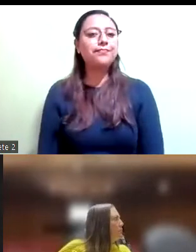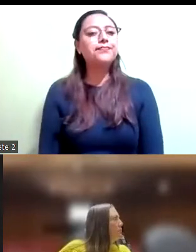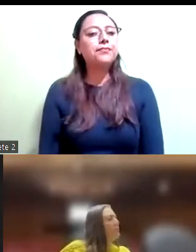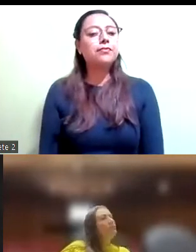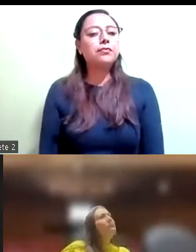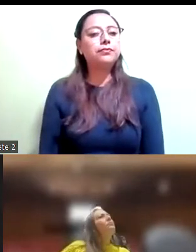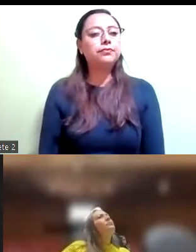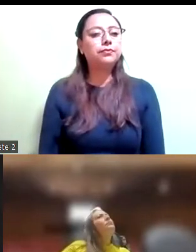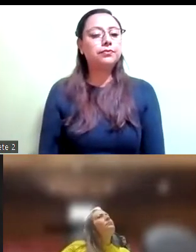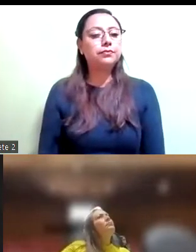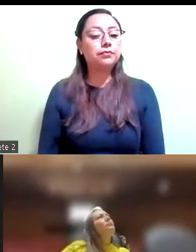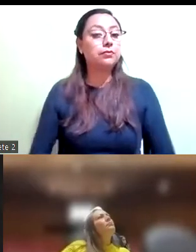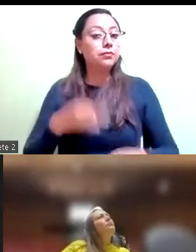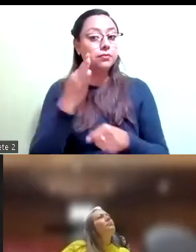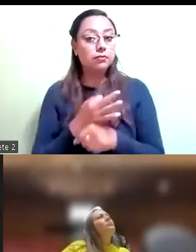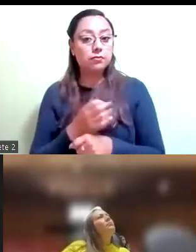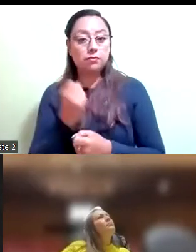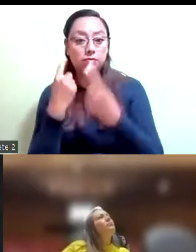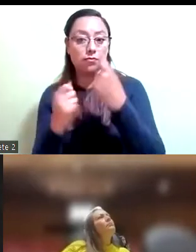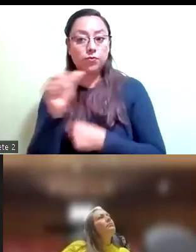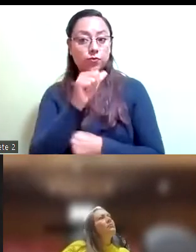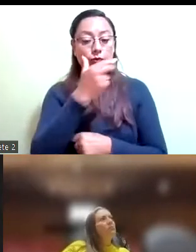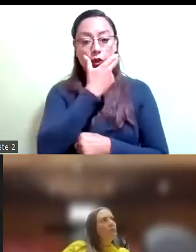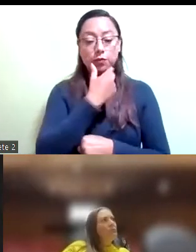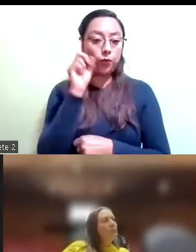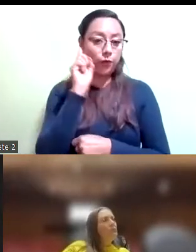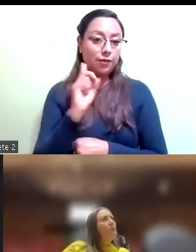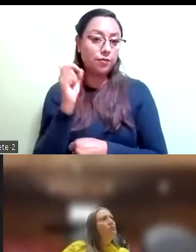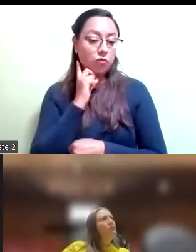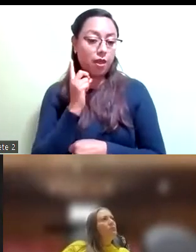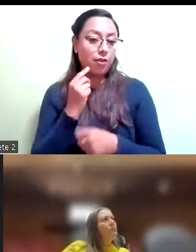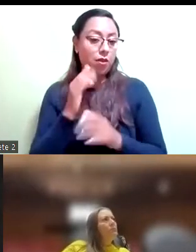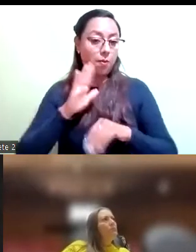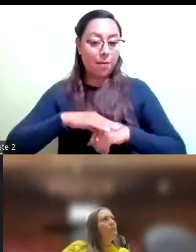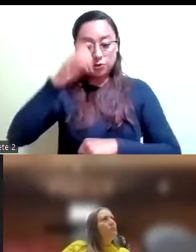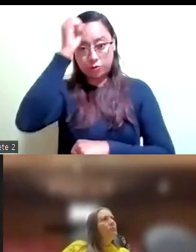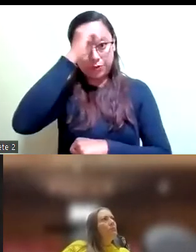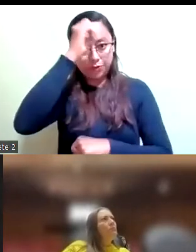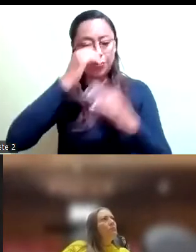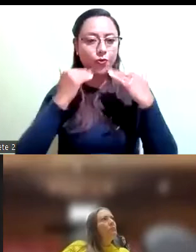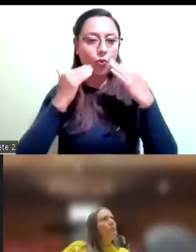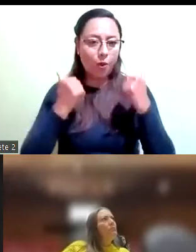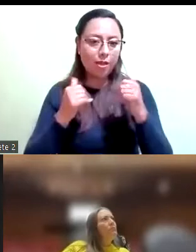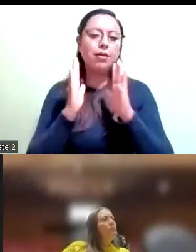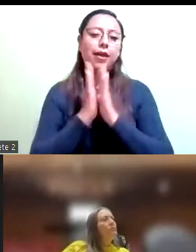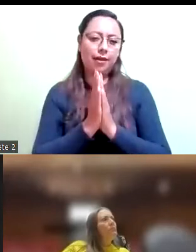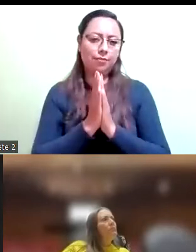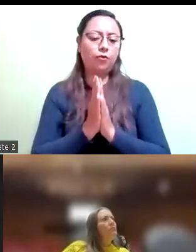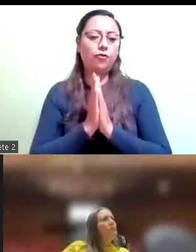en vista de que no hay ningún otro diputado diputada secretaria consulte de manera nominal si es aprobarse el informe de referencia